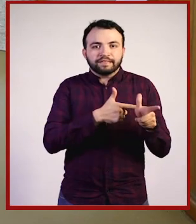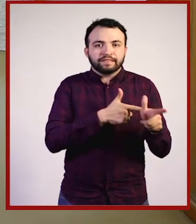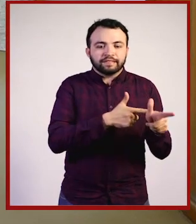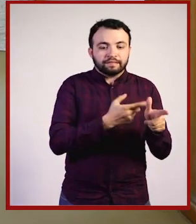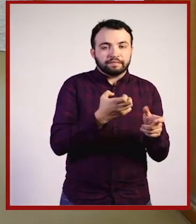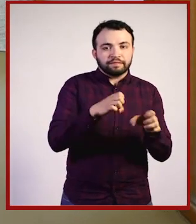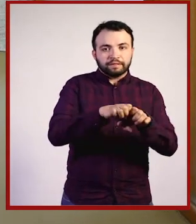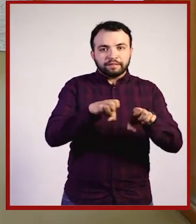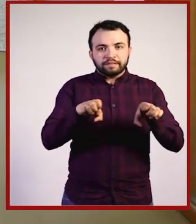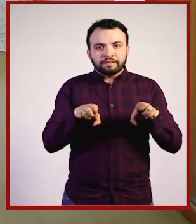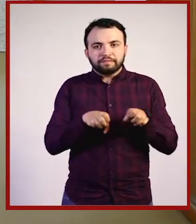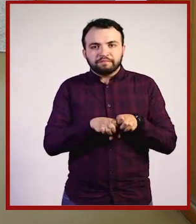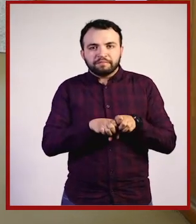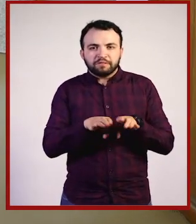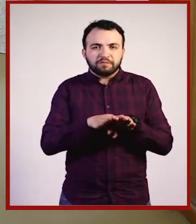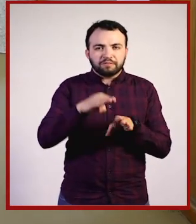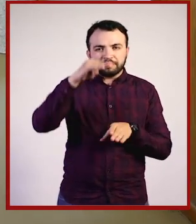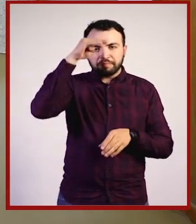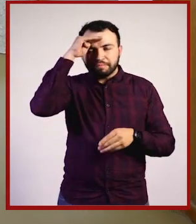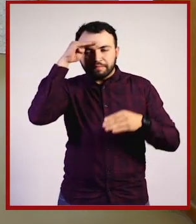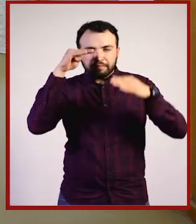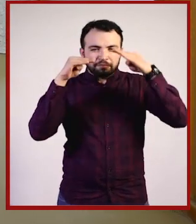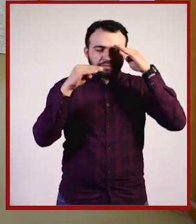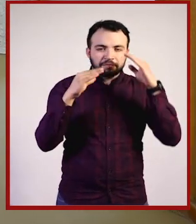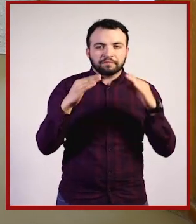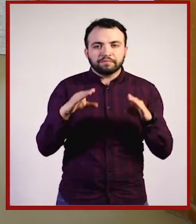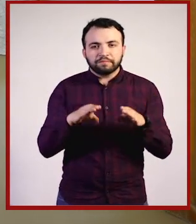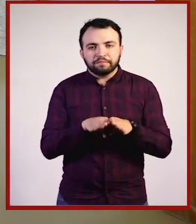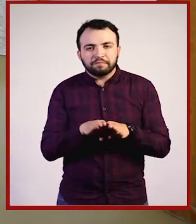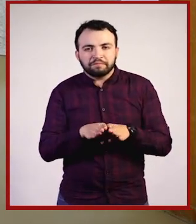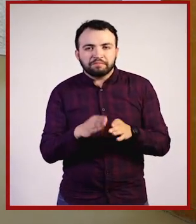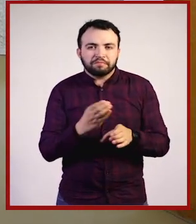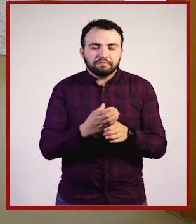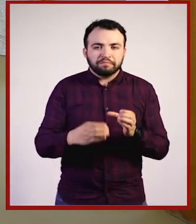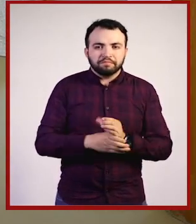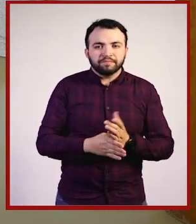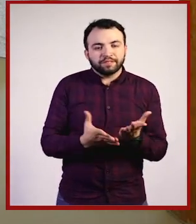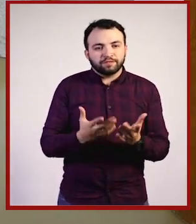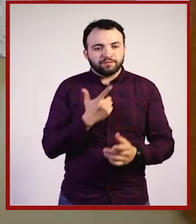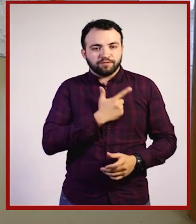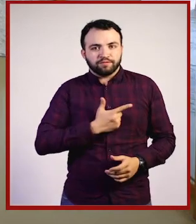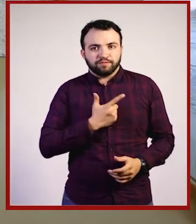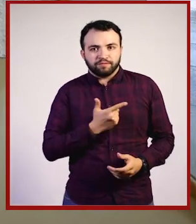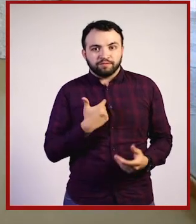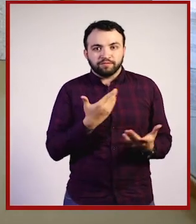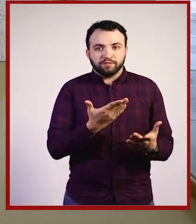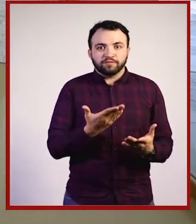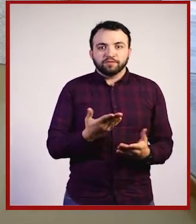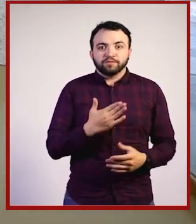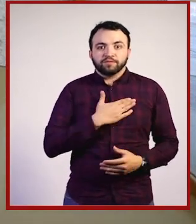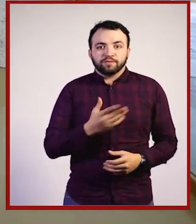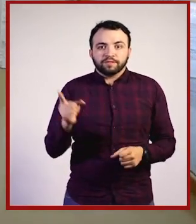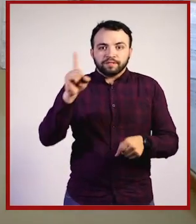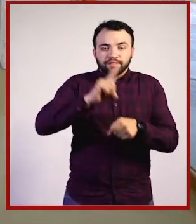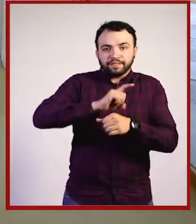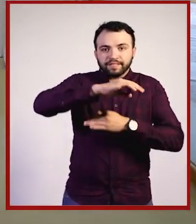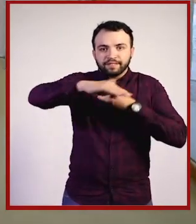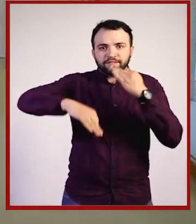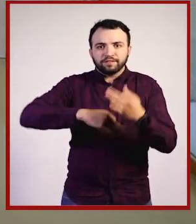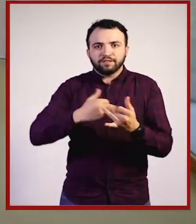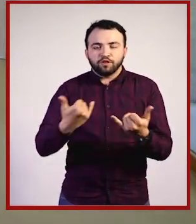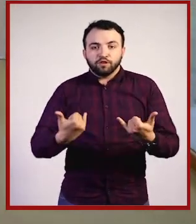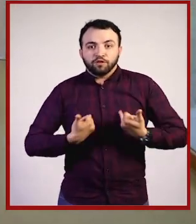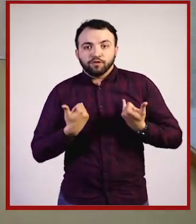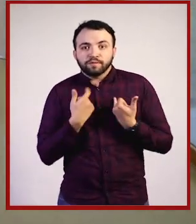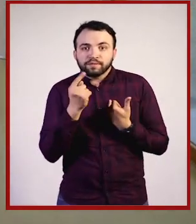espacio de reflexión y construcción de conocimiento. Pamela, un gusto estar contigo. Buen día para todos. Y en efecto, Jóvenes